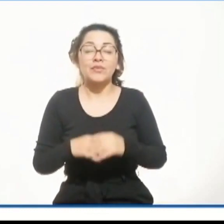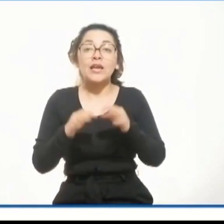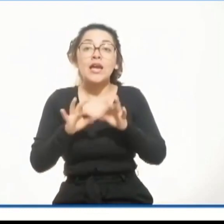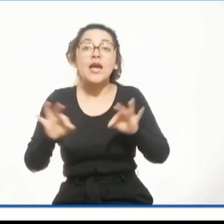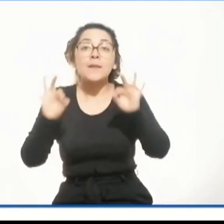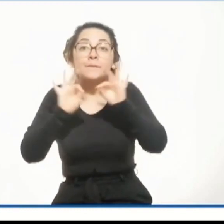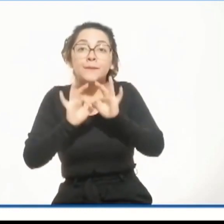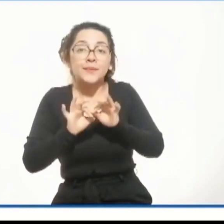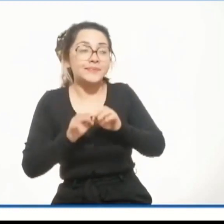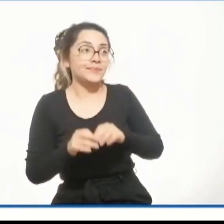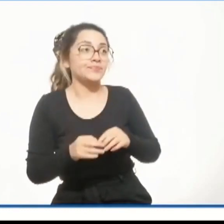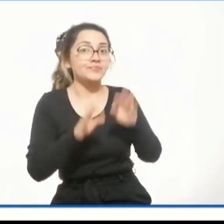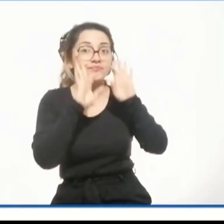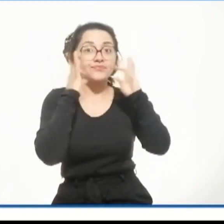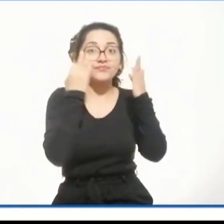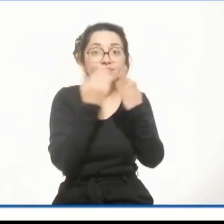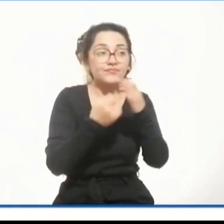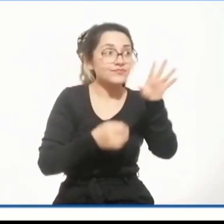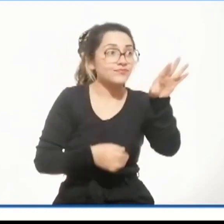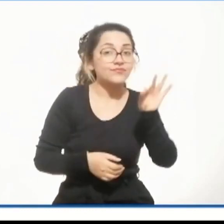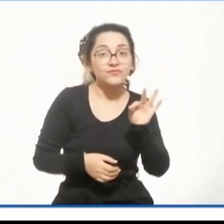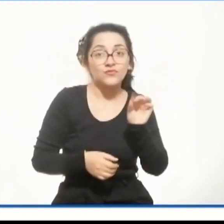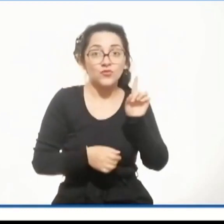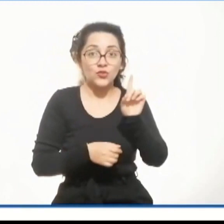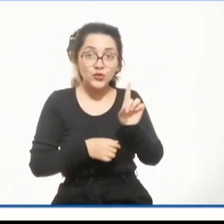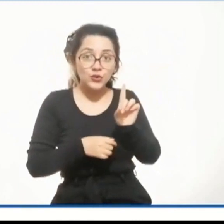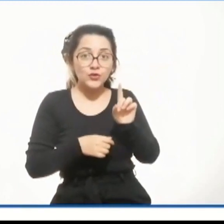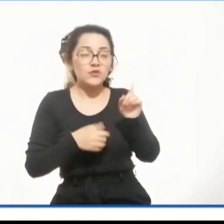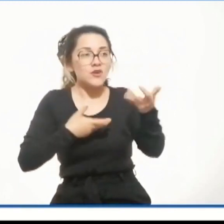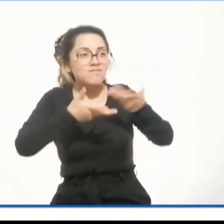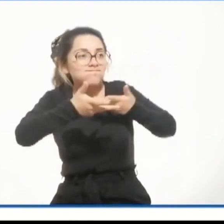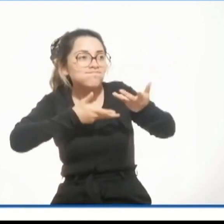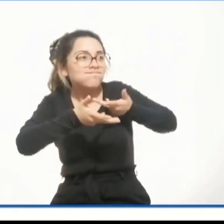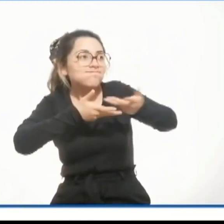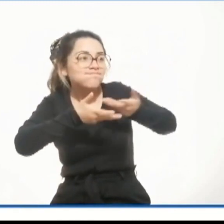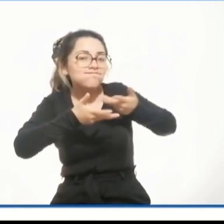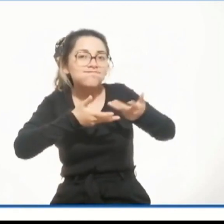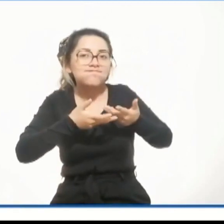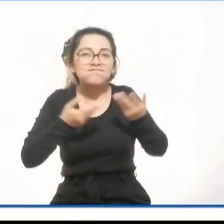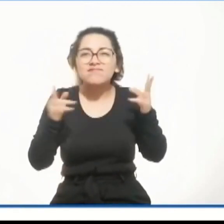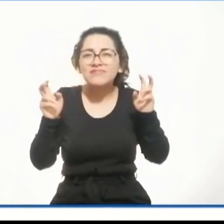Dialoga con un familiar a partir de las siguientes preguntas.